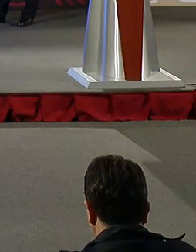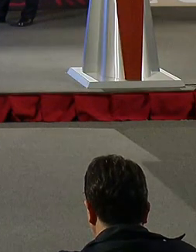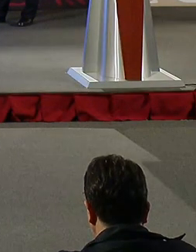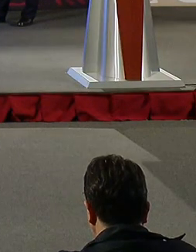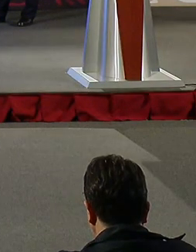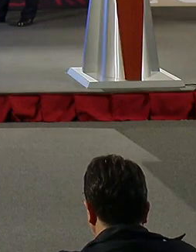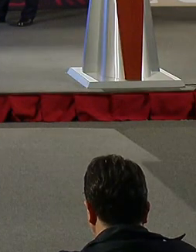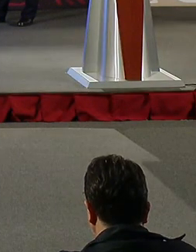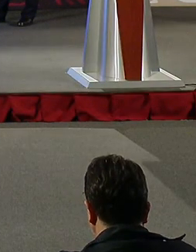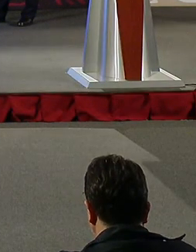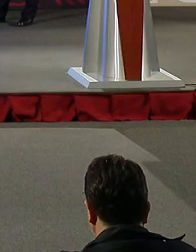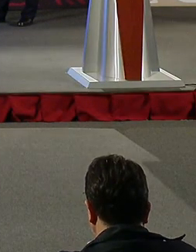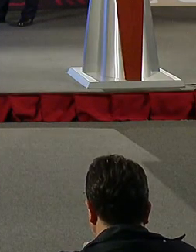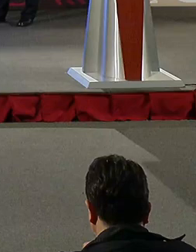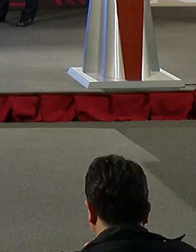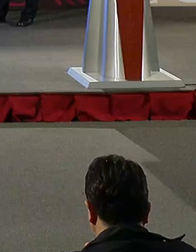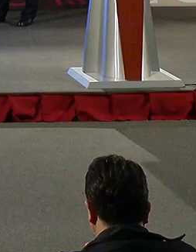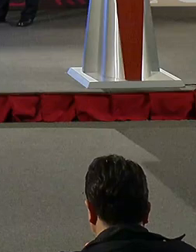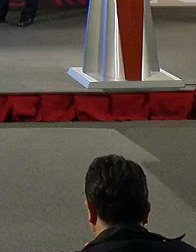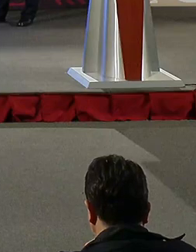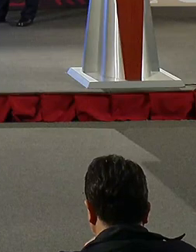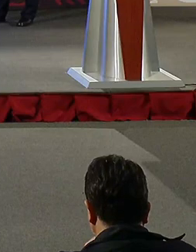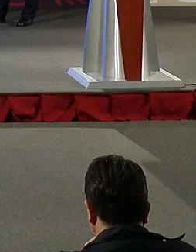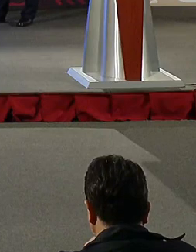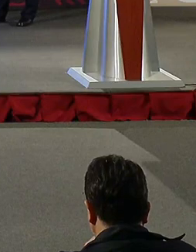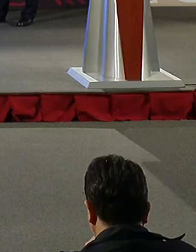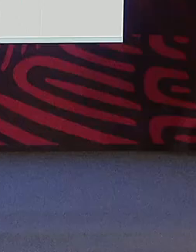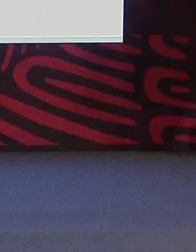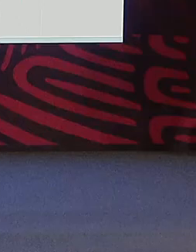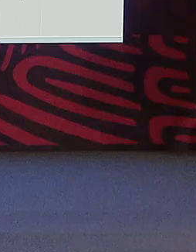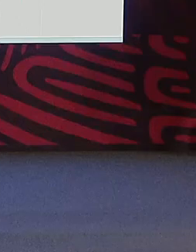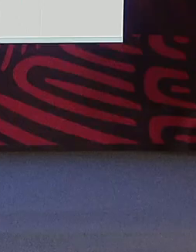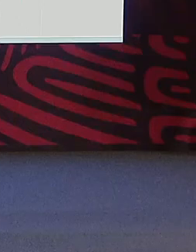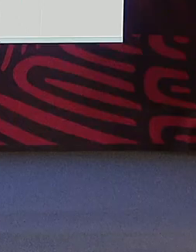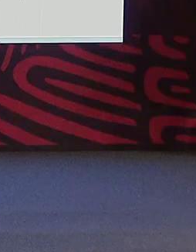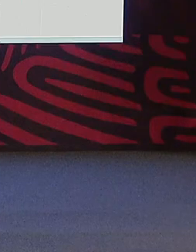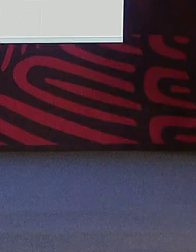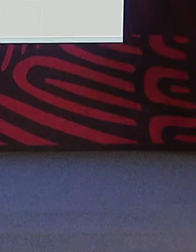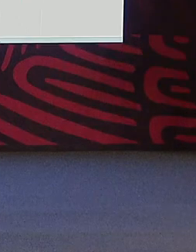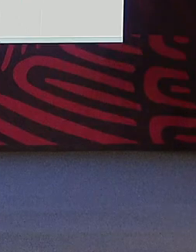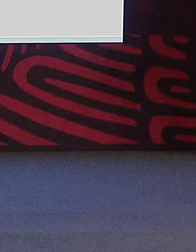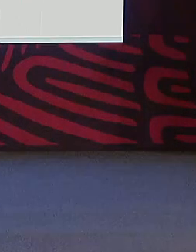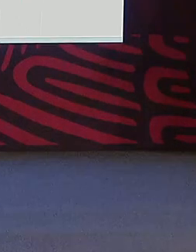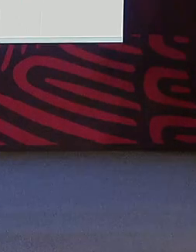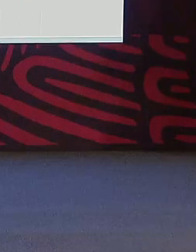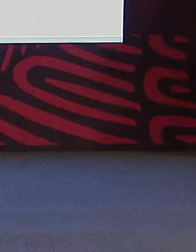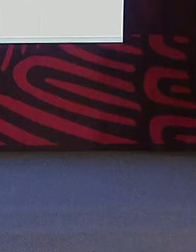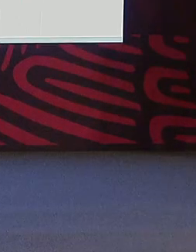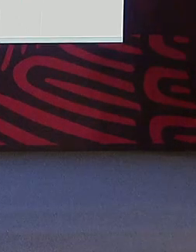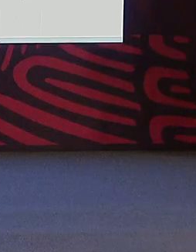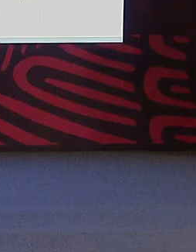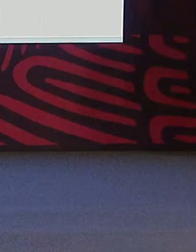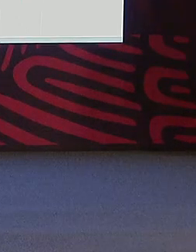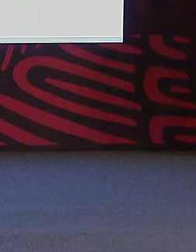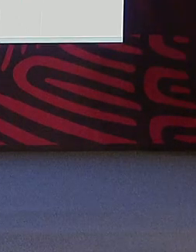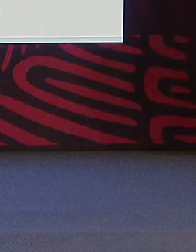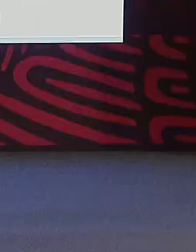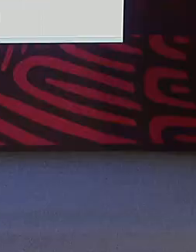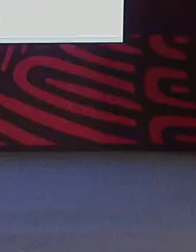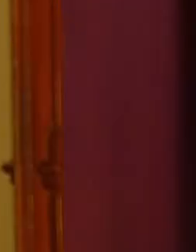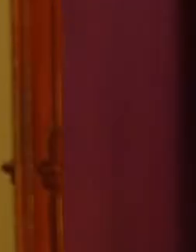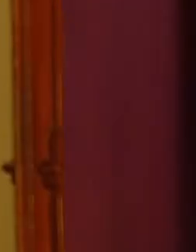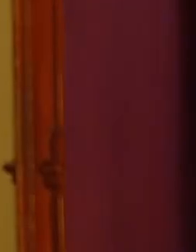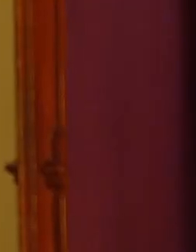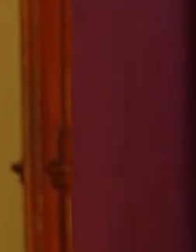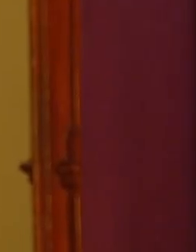vehículos de procedencia extranjera. Este programa que usted nos instruyó y que beneficia a 17 estados del país.